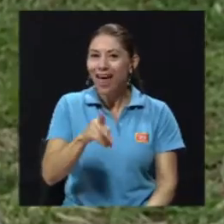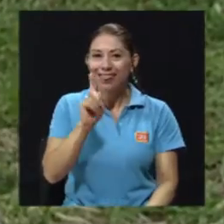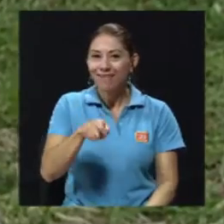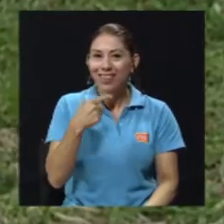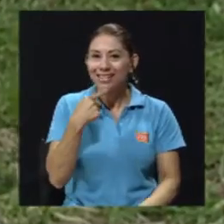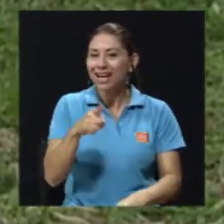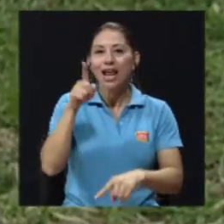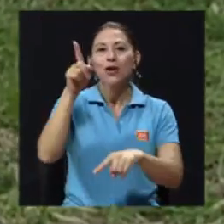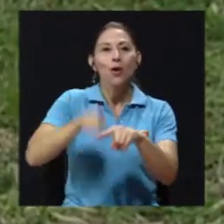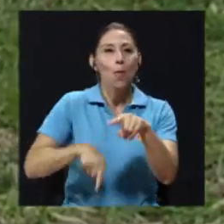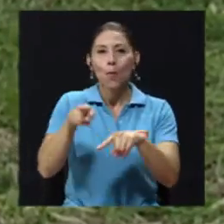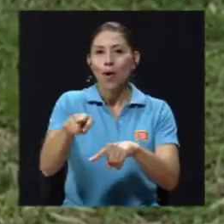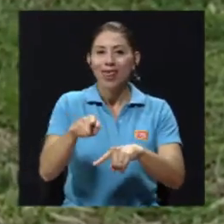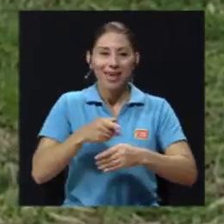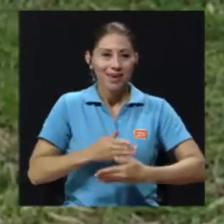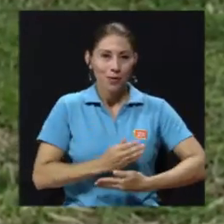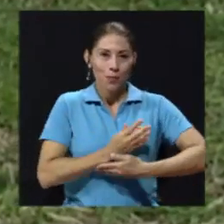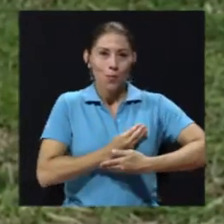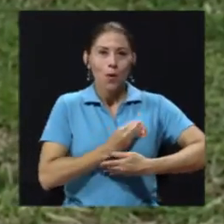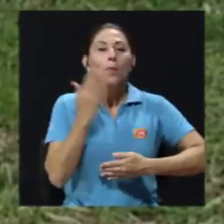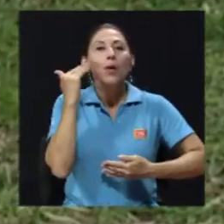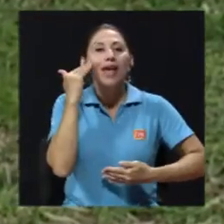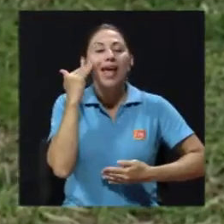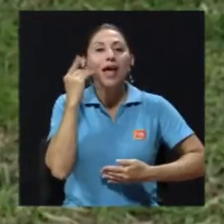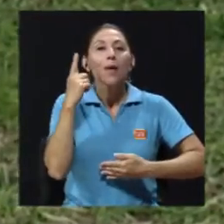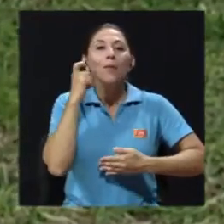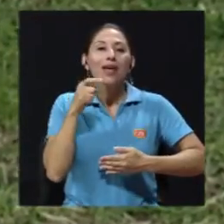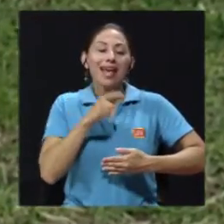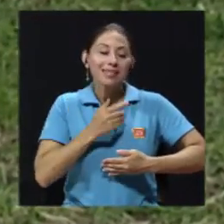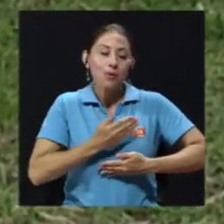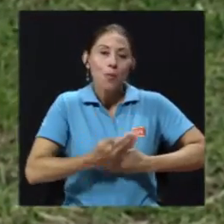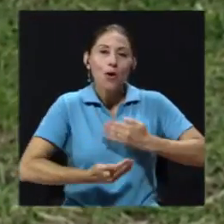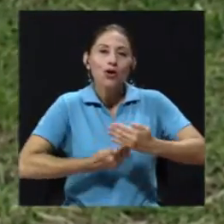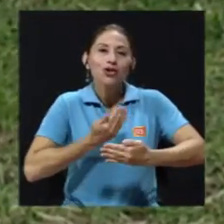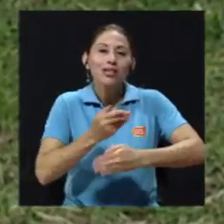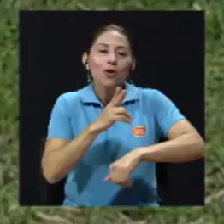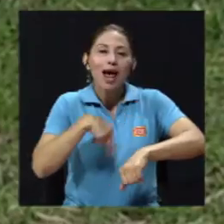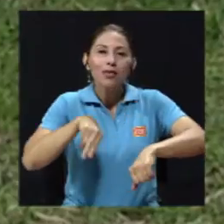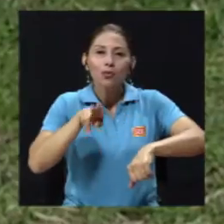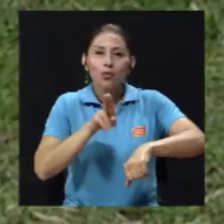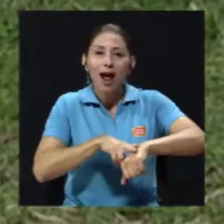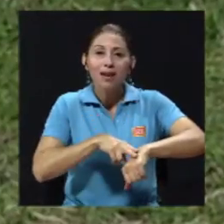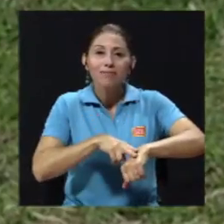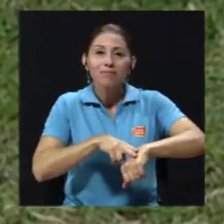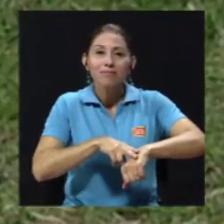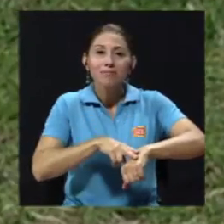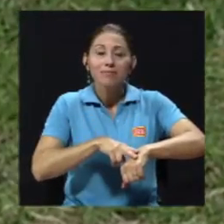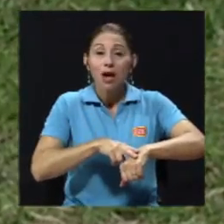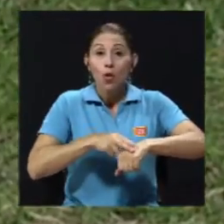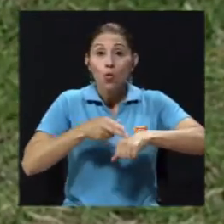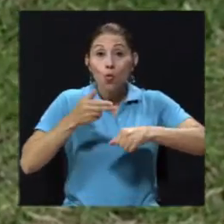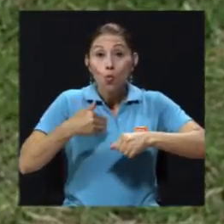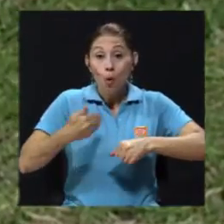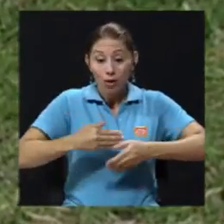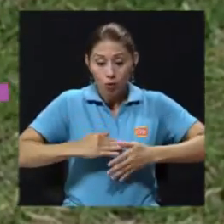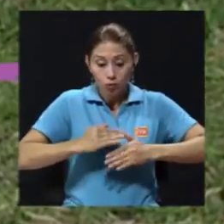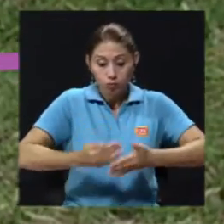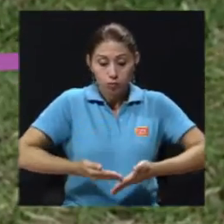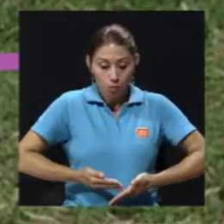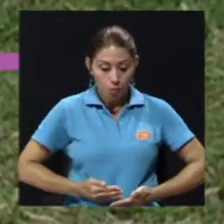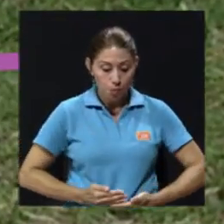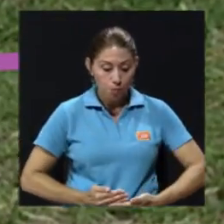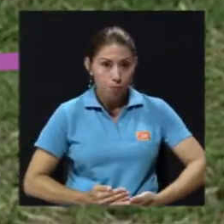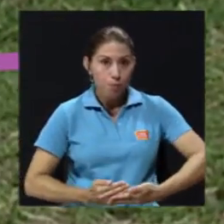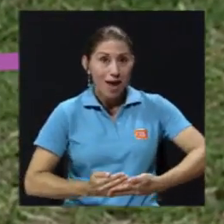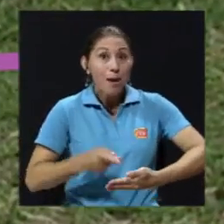¿Por qué? Porque el proceso de lactancia materna es un proceso natural. Los niños lo único que saben hacer cuando nacen es